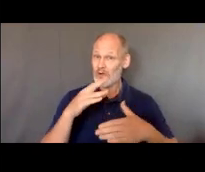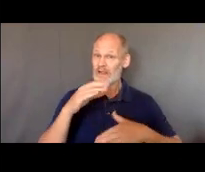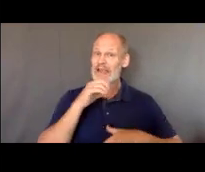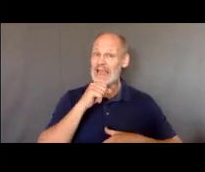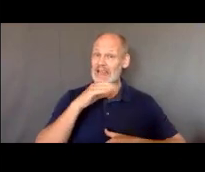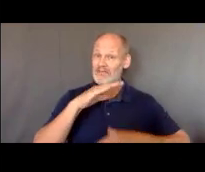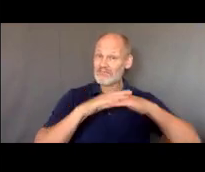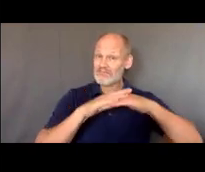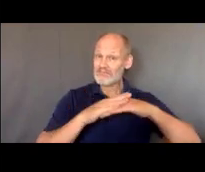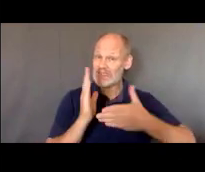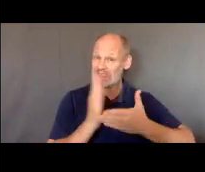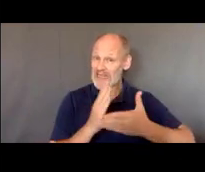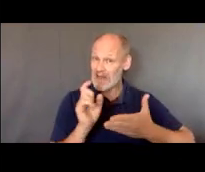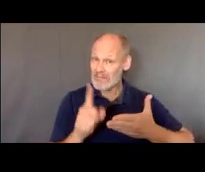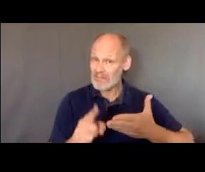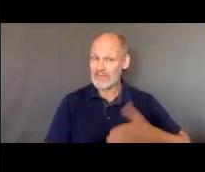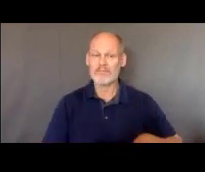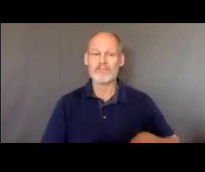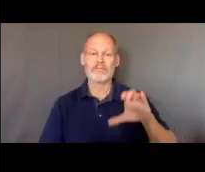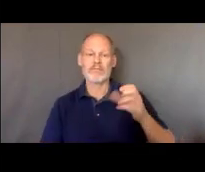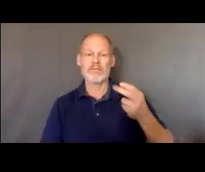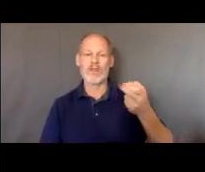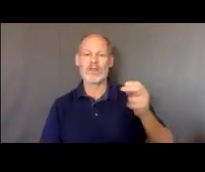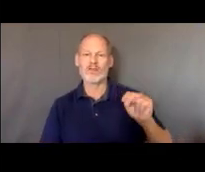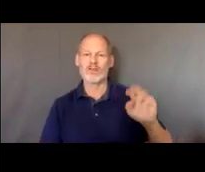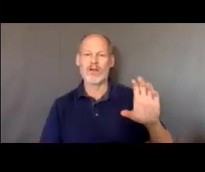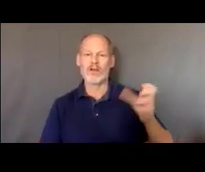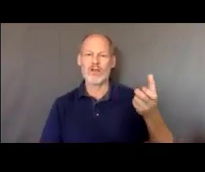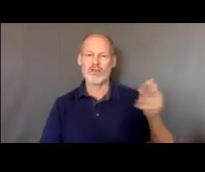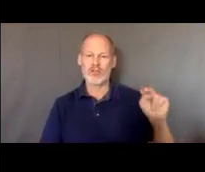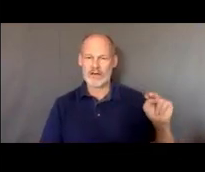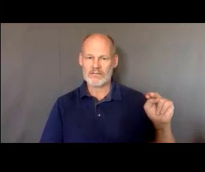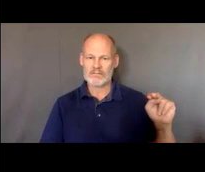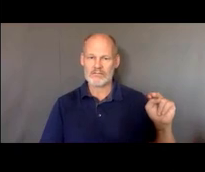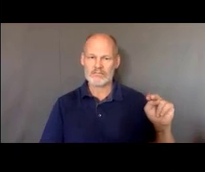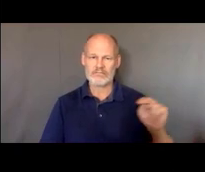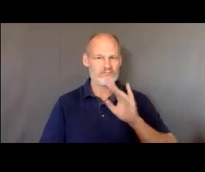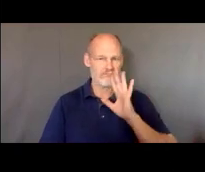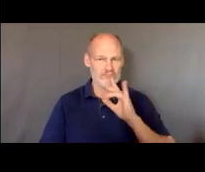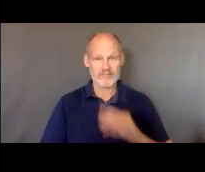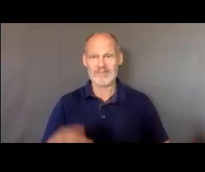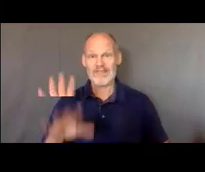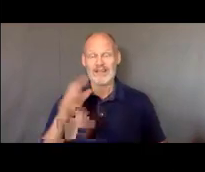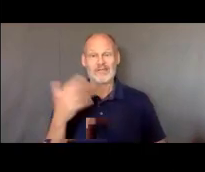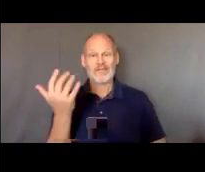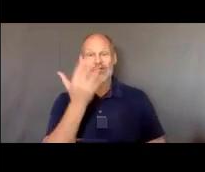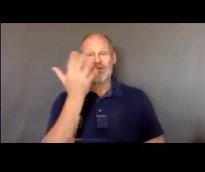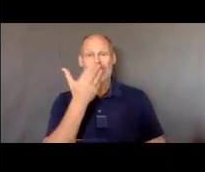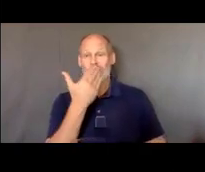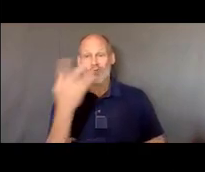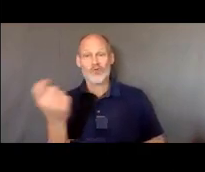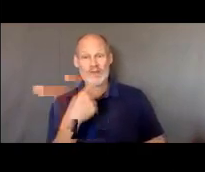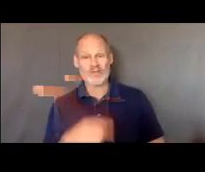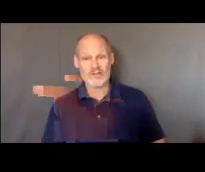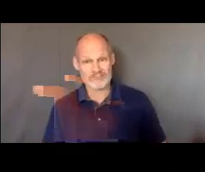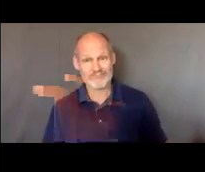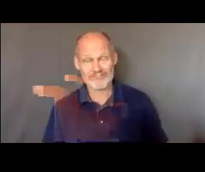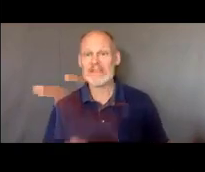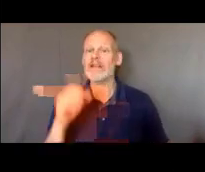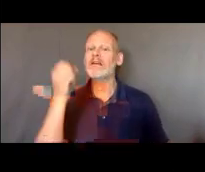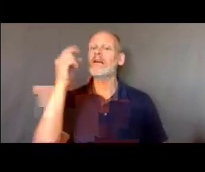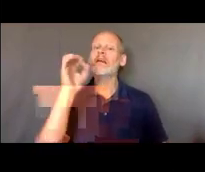yo puedo yo siento que esta es una excelente pregunta si ustedes reciben